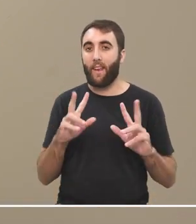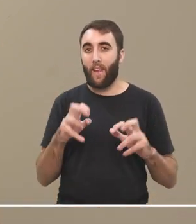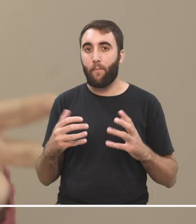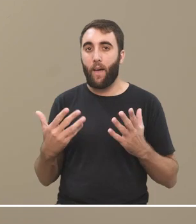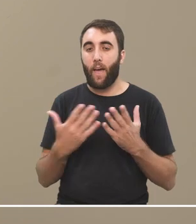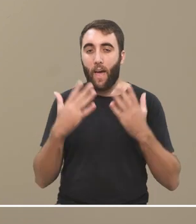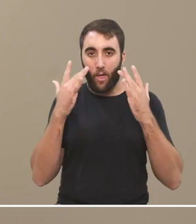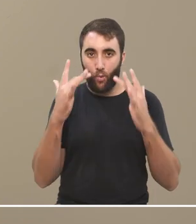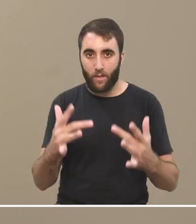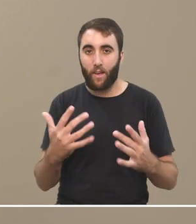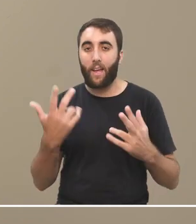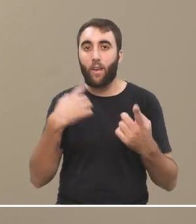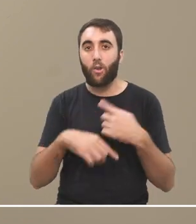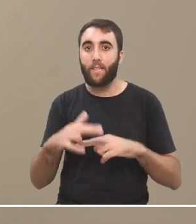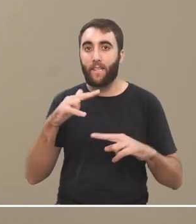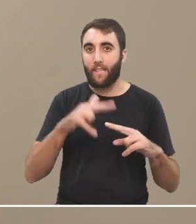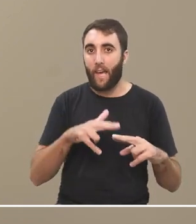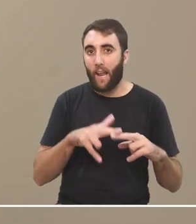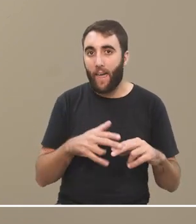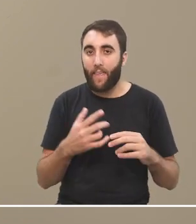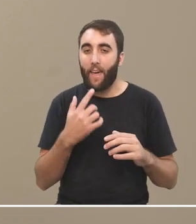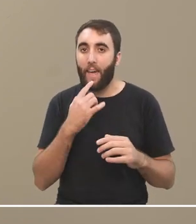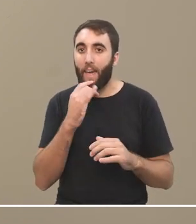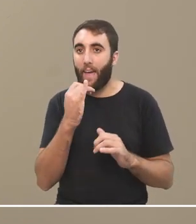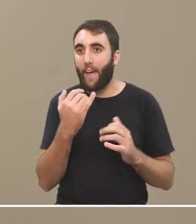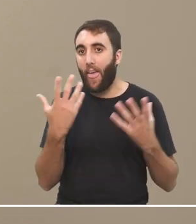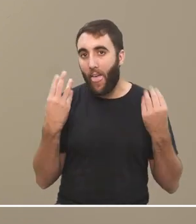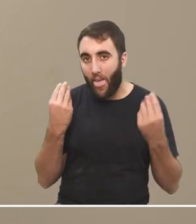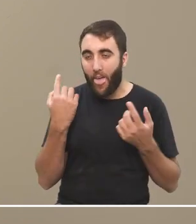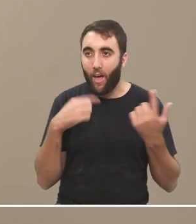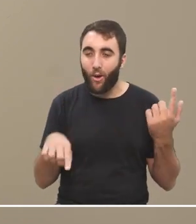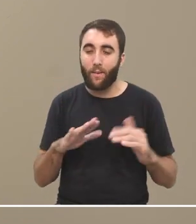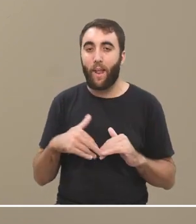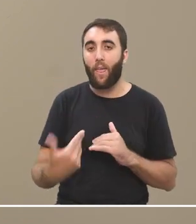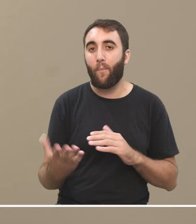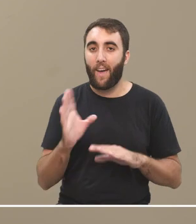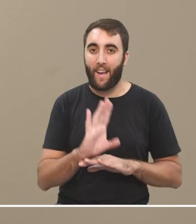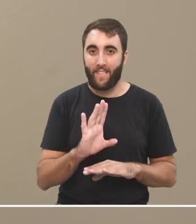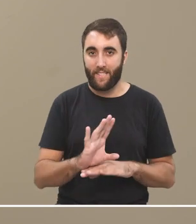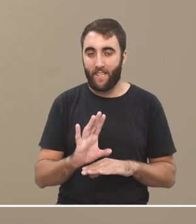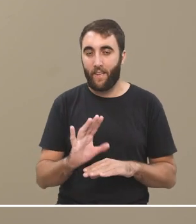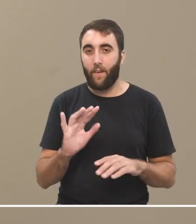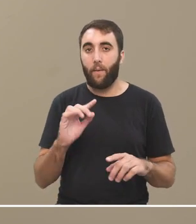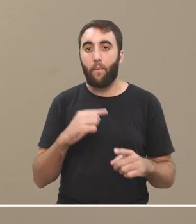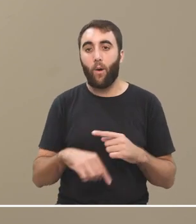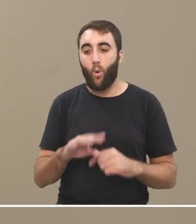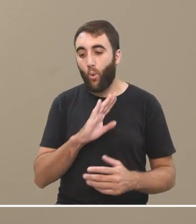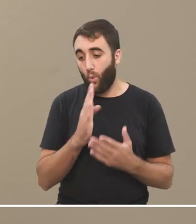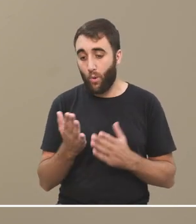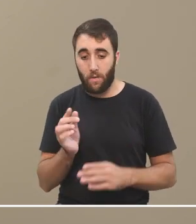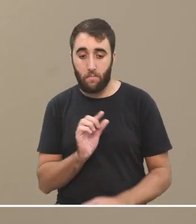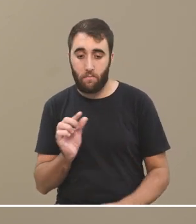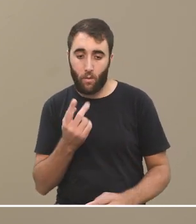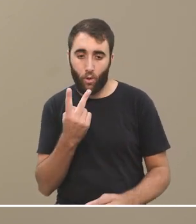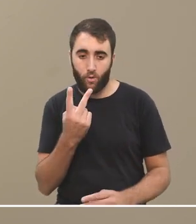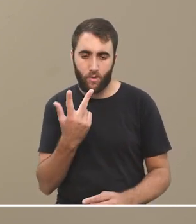Entonces, internet era más bien algo de entretenimiento o complementario después de la clase. Y en el último tiempo, en los últimos